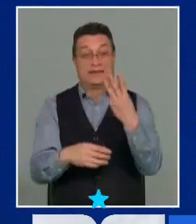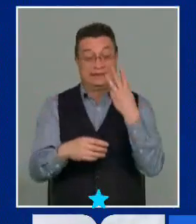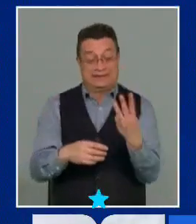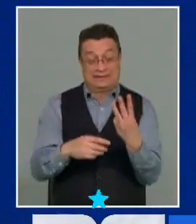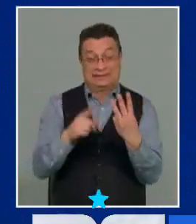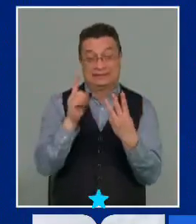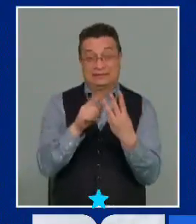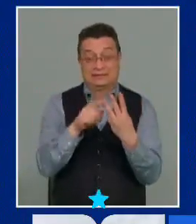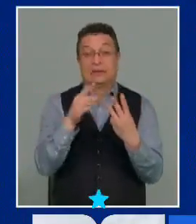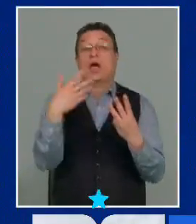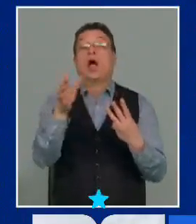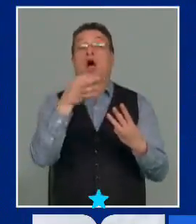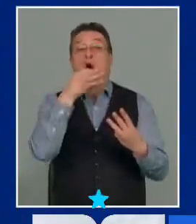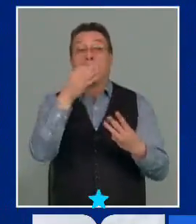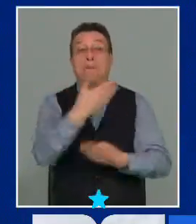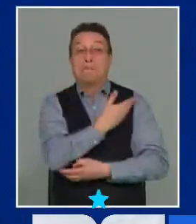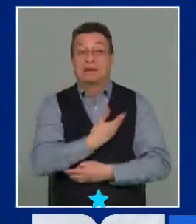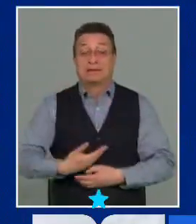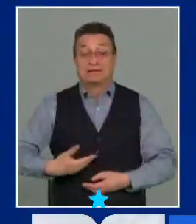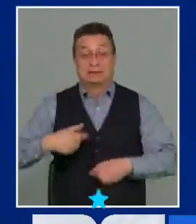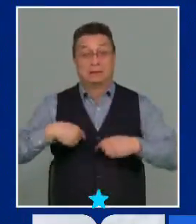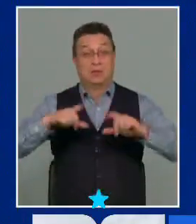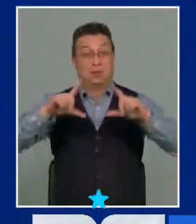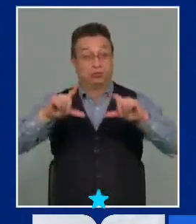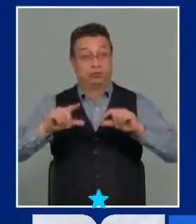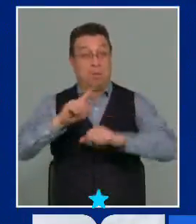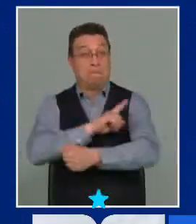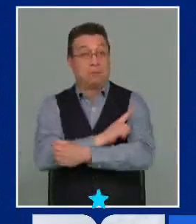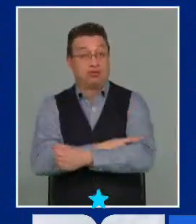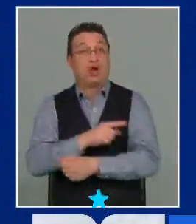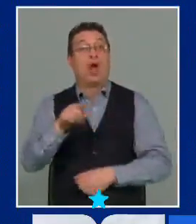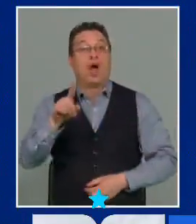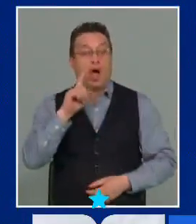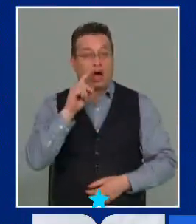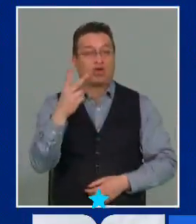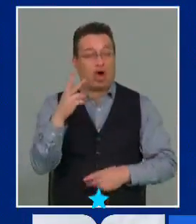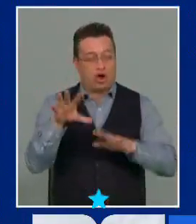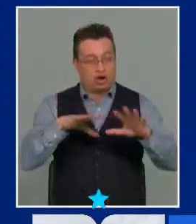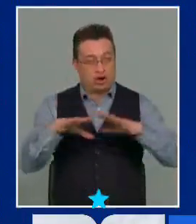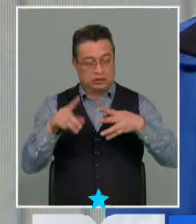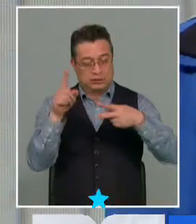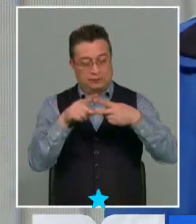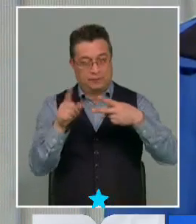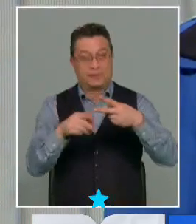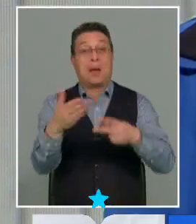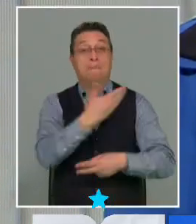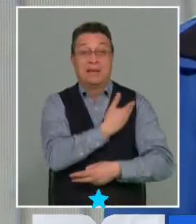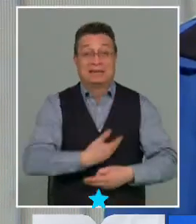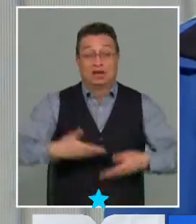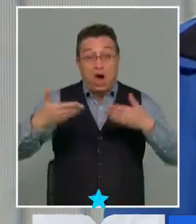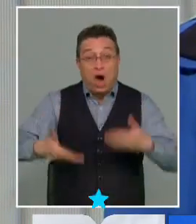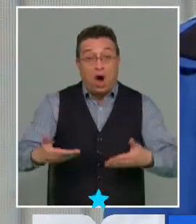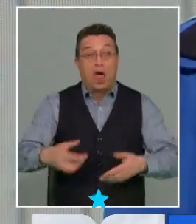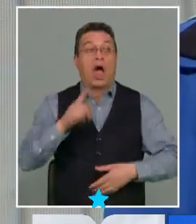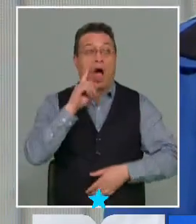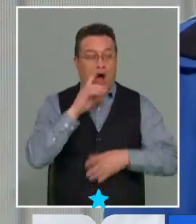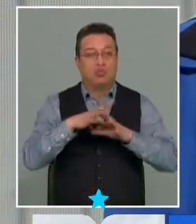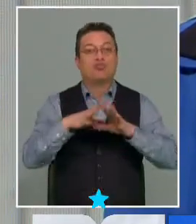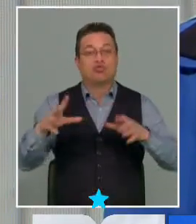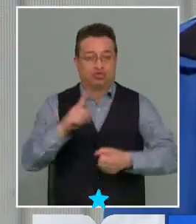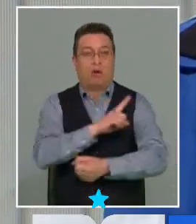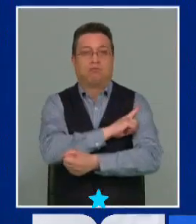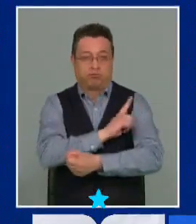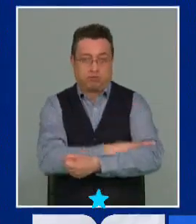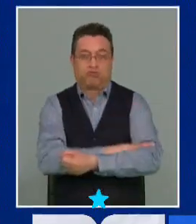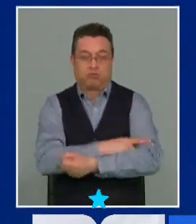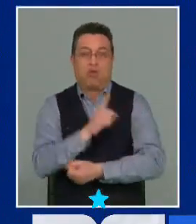aquí cuando hablamos de un presidencialismo atenuado, que seguramente lo vamos a ver, hay dos cuestiones que concurren. Una, en que el Presidente hoy día tiene múltiples facultades y muchas,